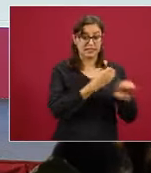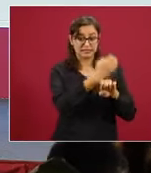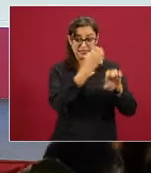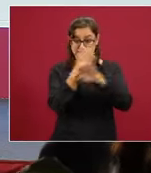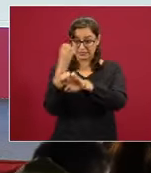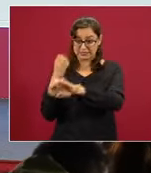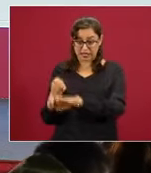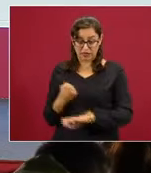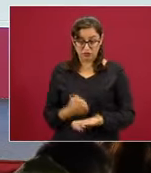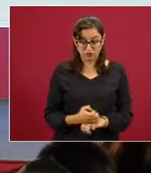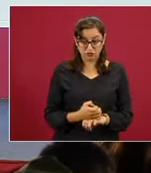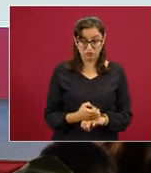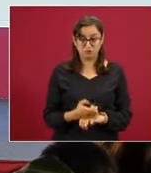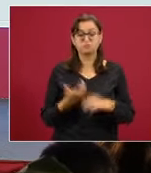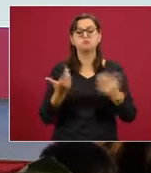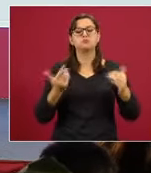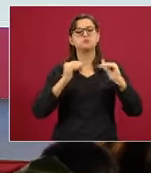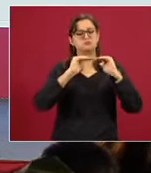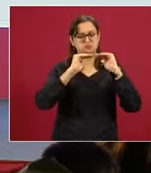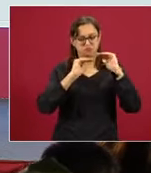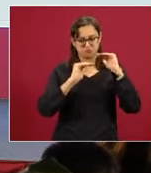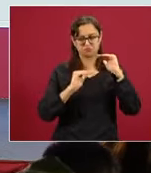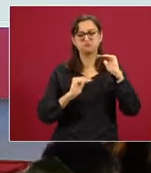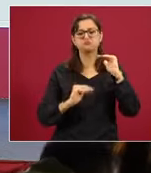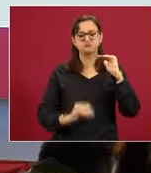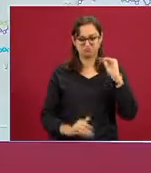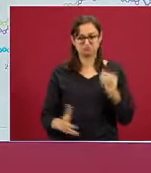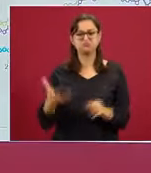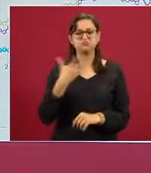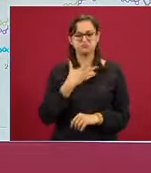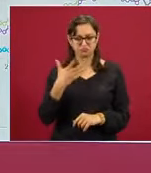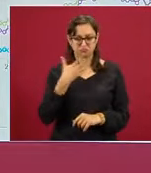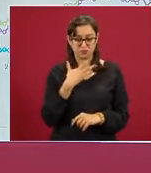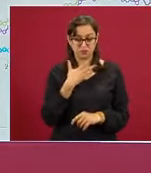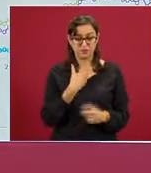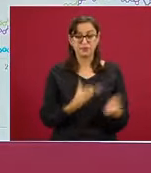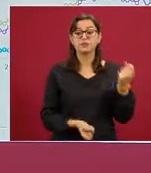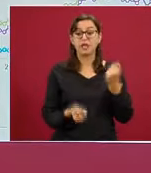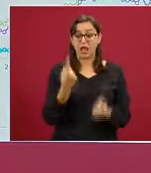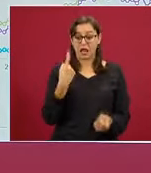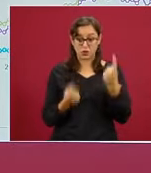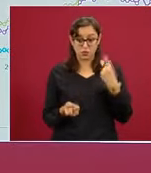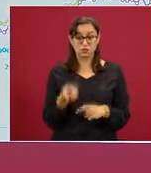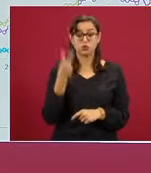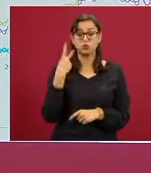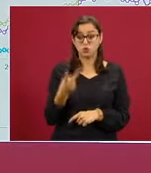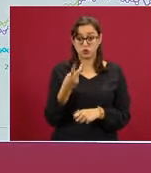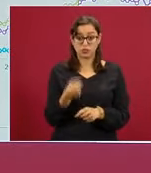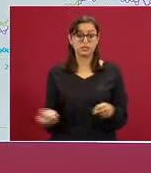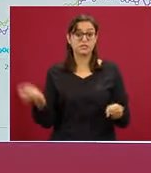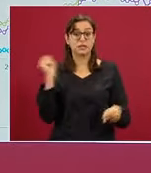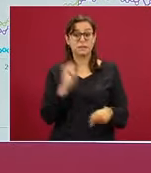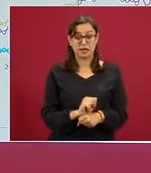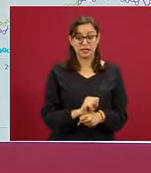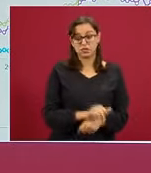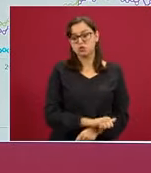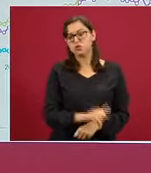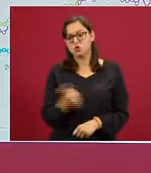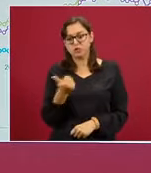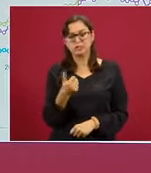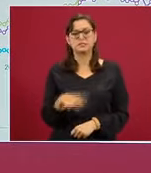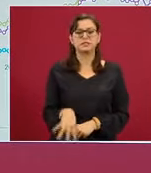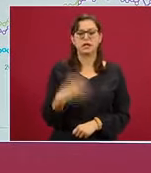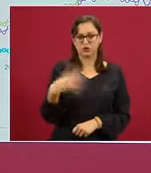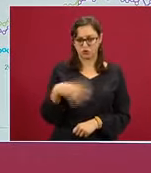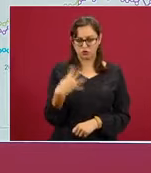tienen una reducción de la epidemia, algunas dos semanas y otras por más de 14 semanas,